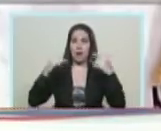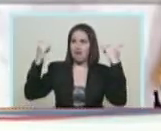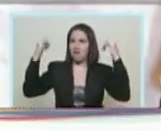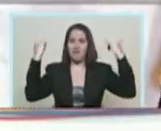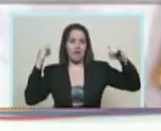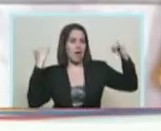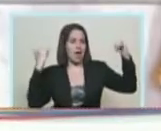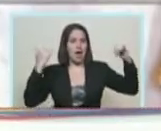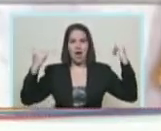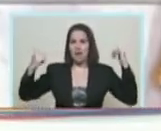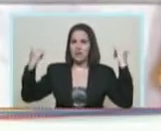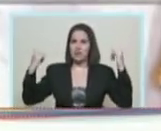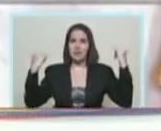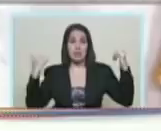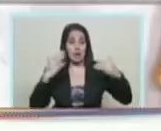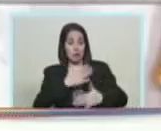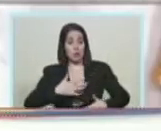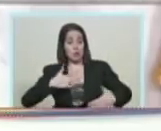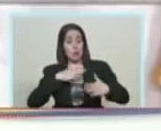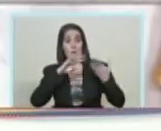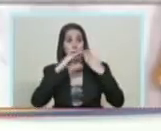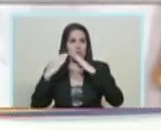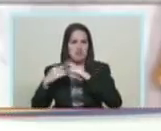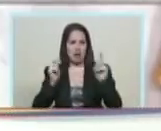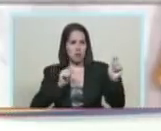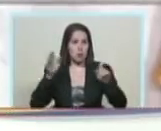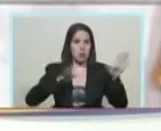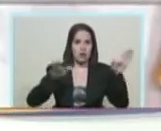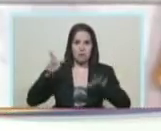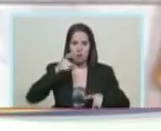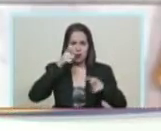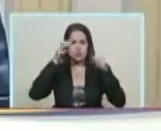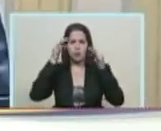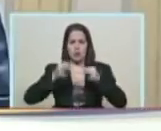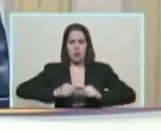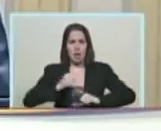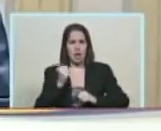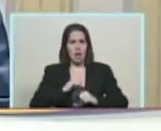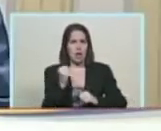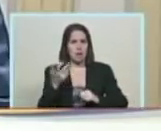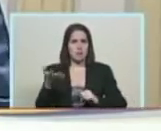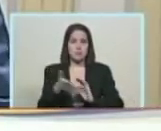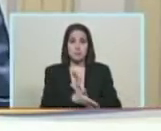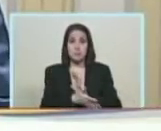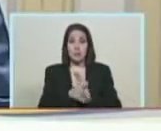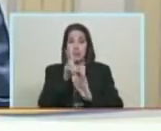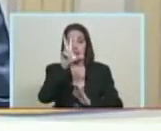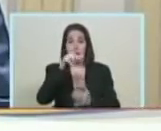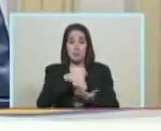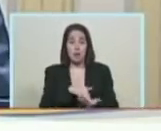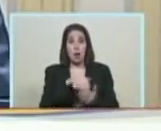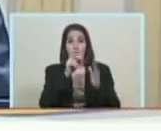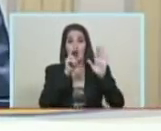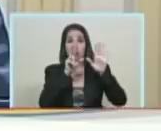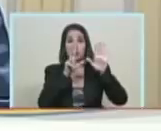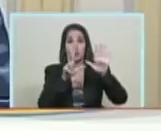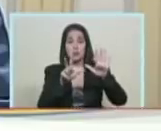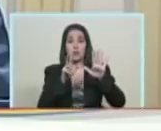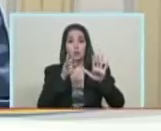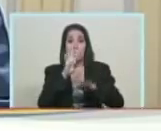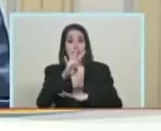rumba, de festividad, comunitarios, turísticos y de seguridad, de 3.844